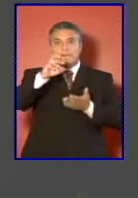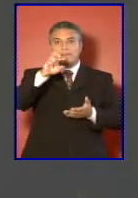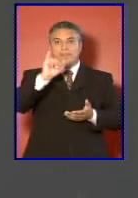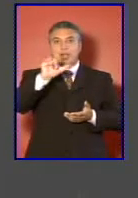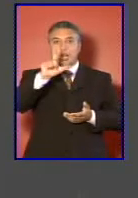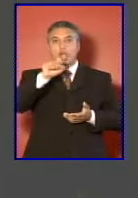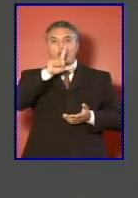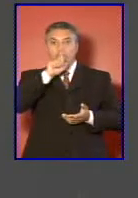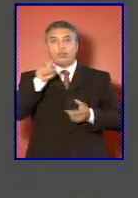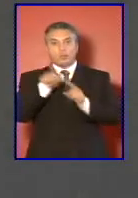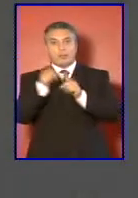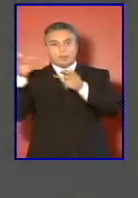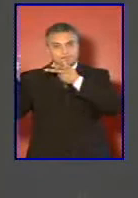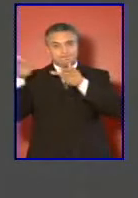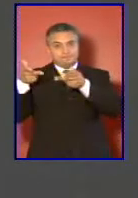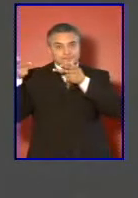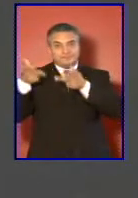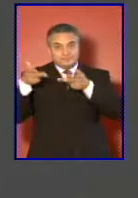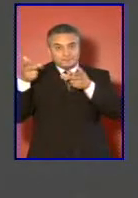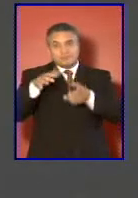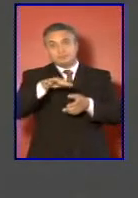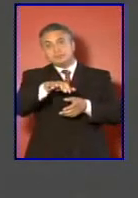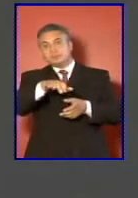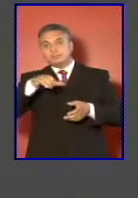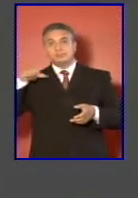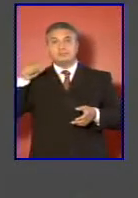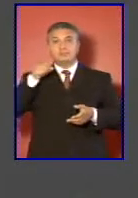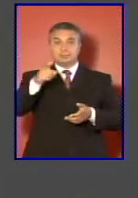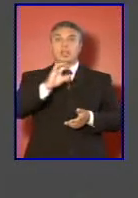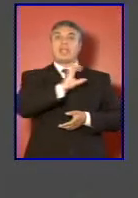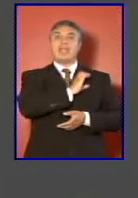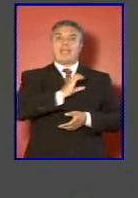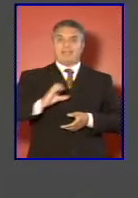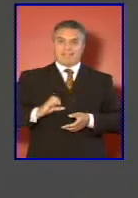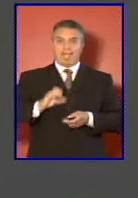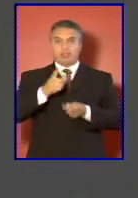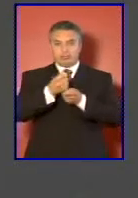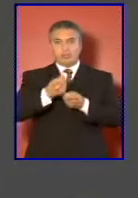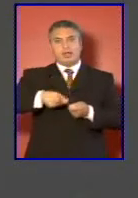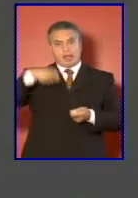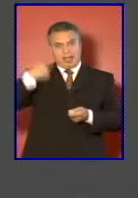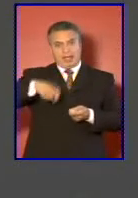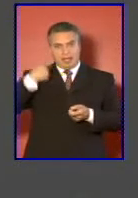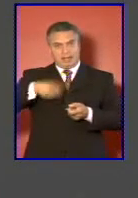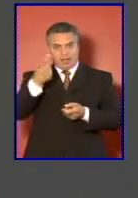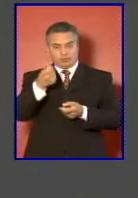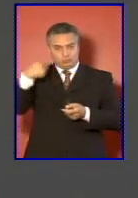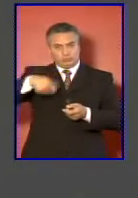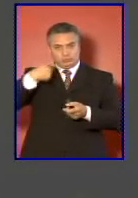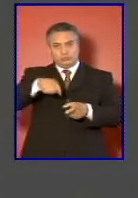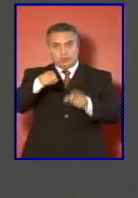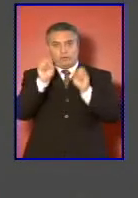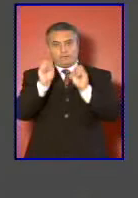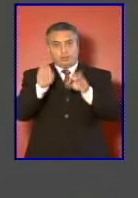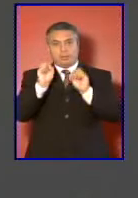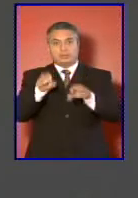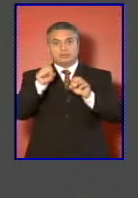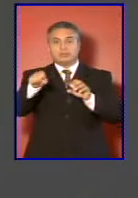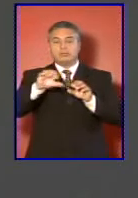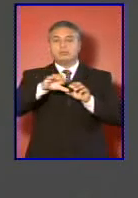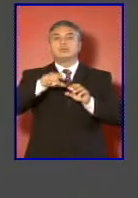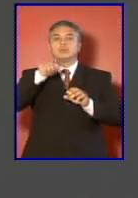la empresa privada que al Estado le cuesta mucho su formación y que son